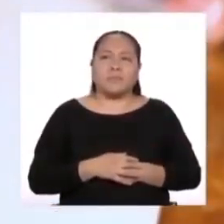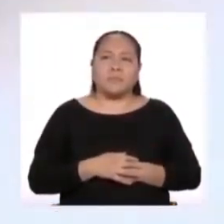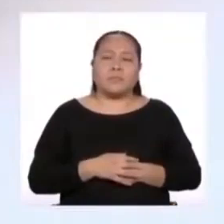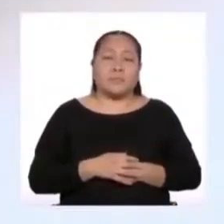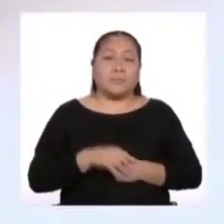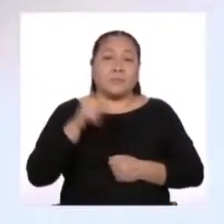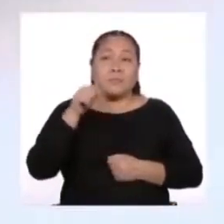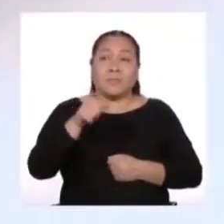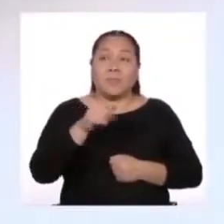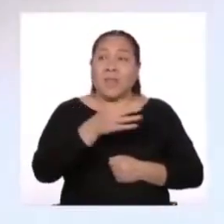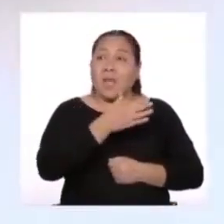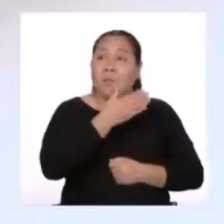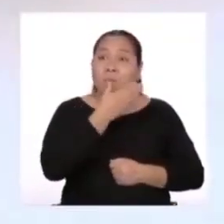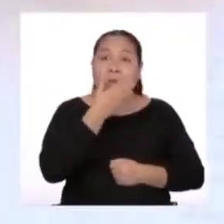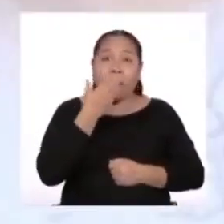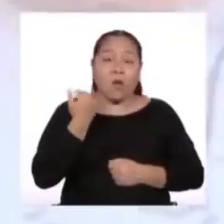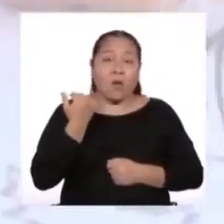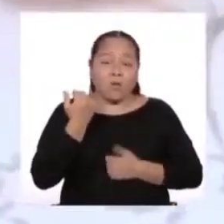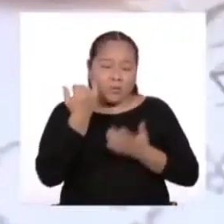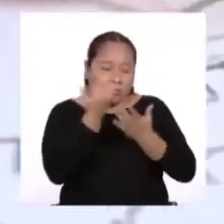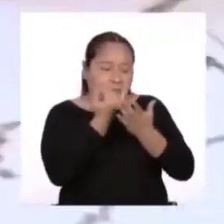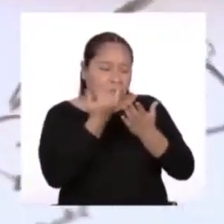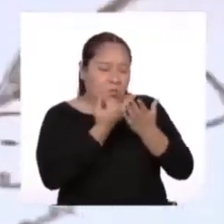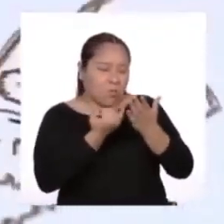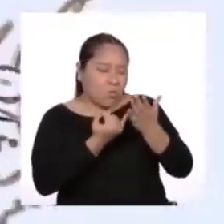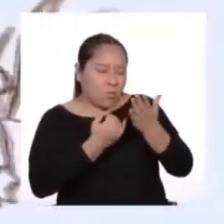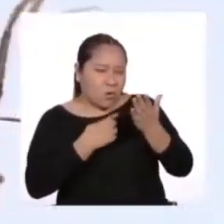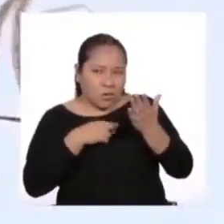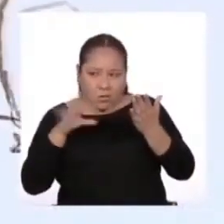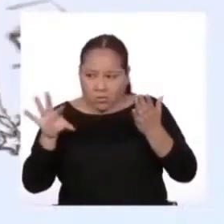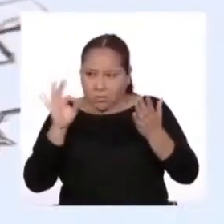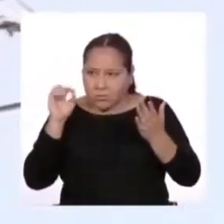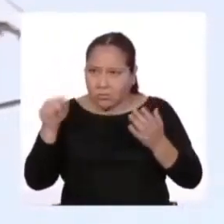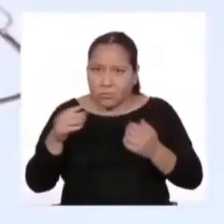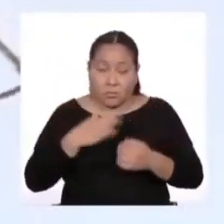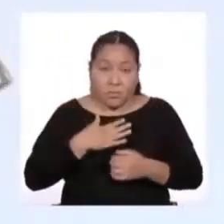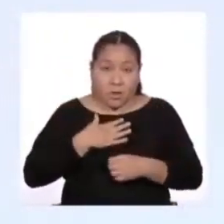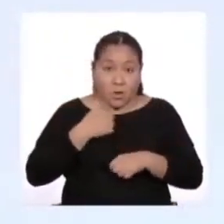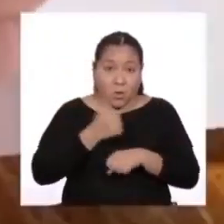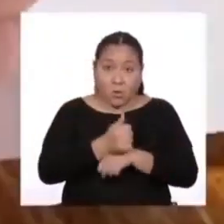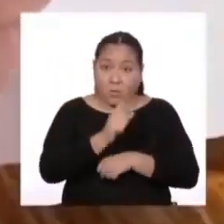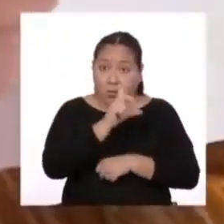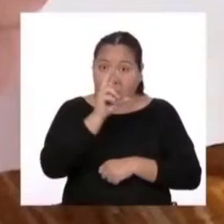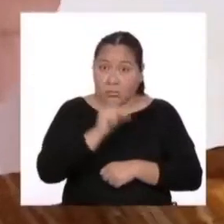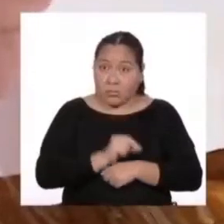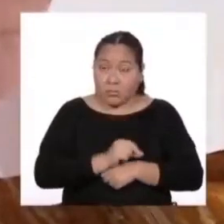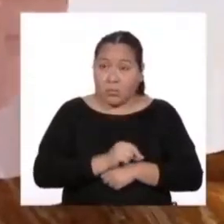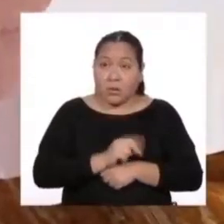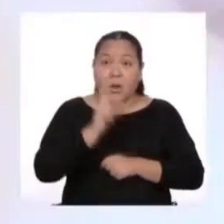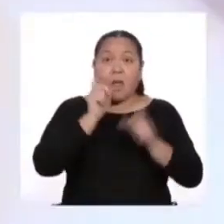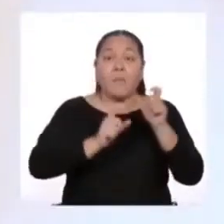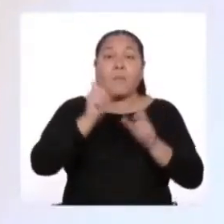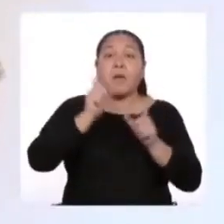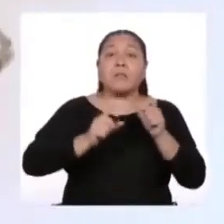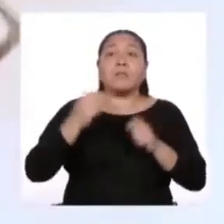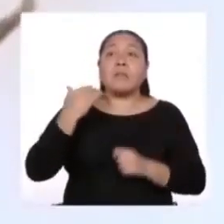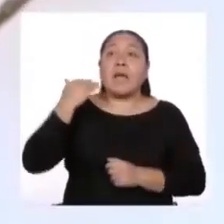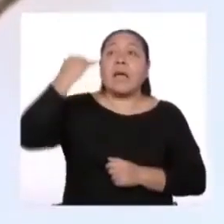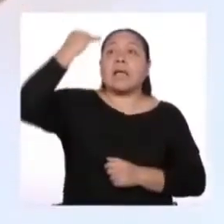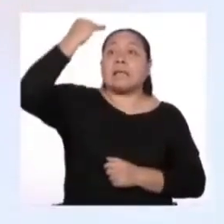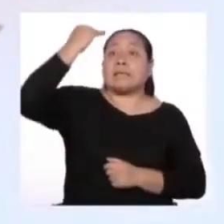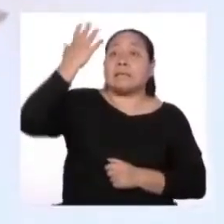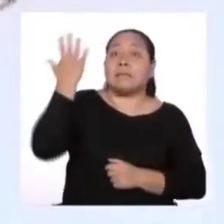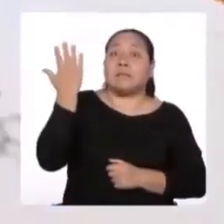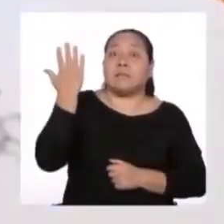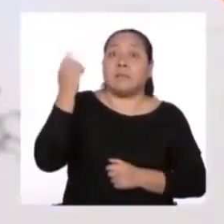Ahí tienen el mejor retrato que más tarde logré hacer de él. Pero no es mía la culpa. Las personas mayores me desanimaron de mi carrera de